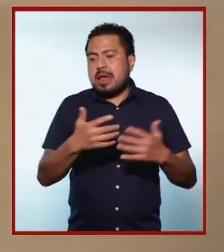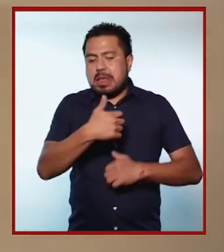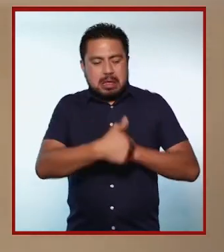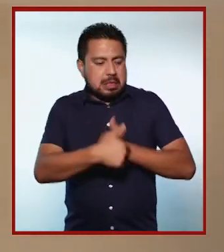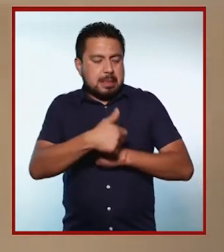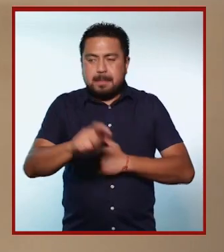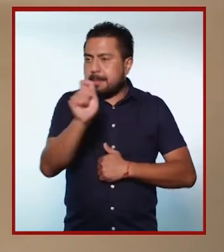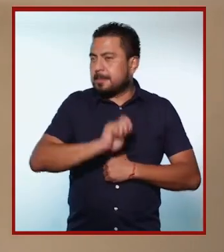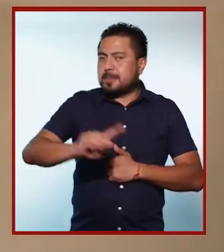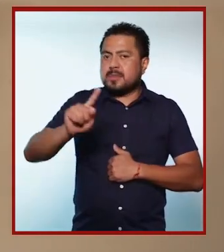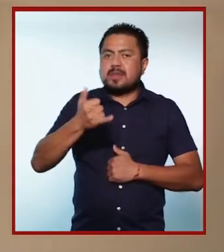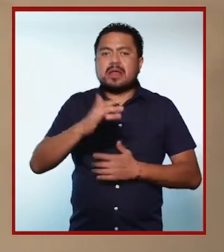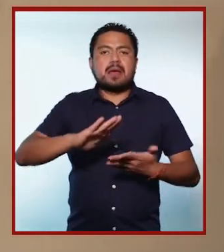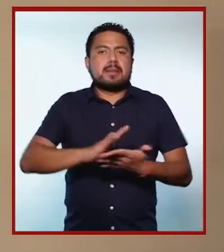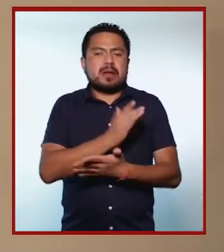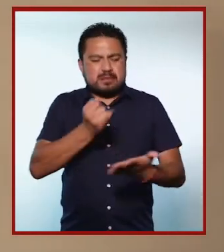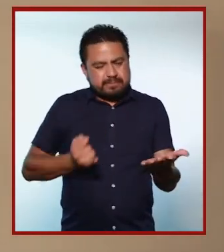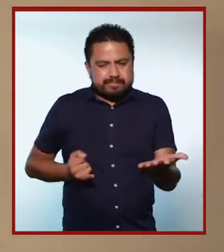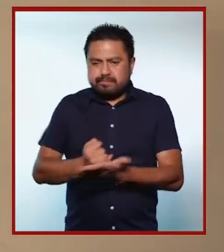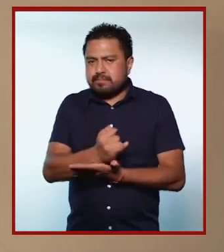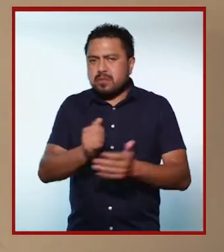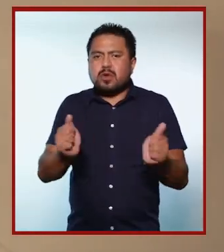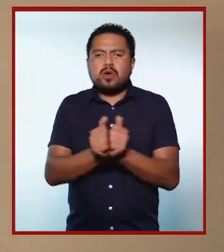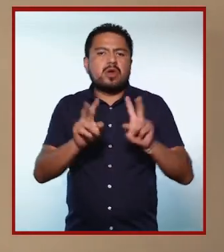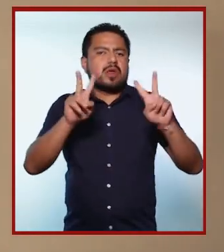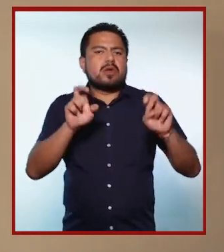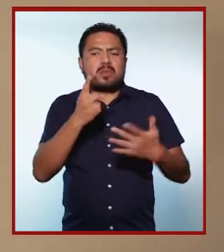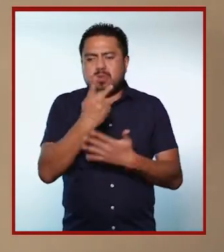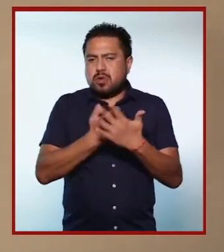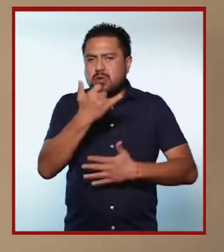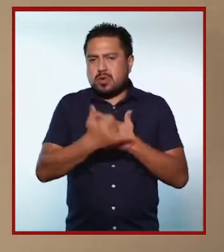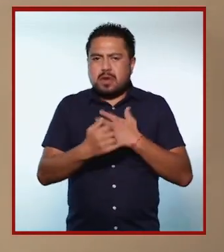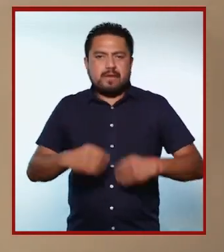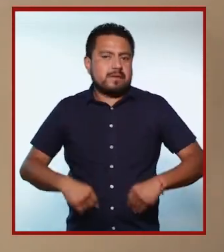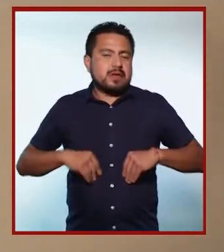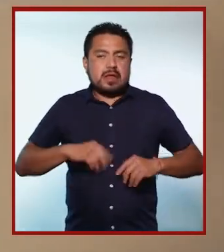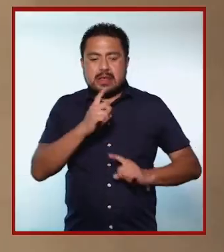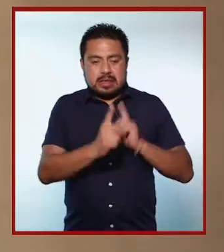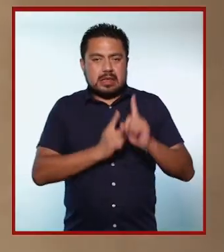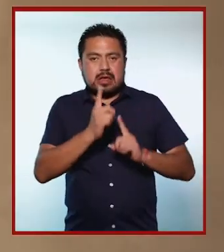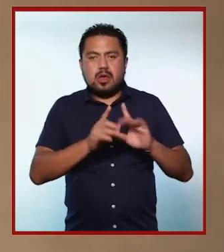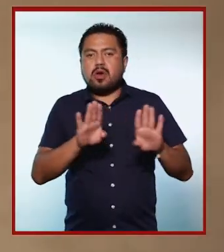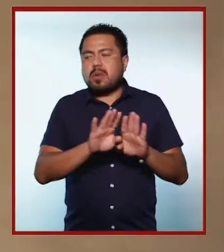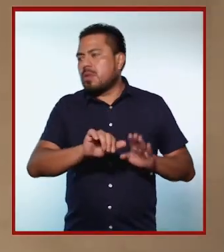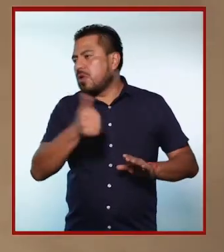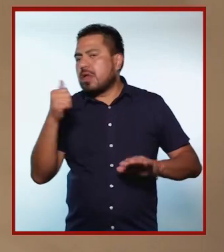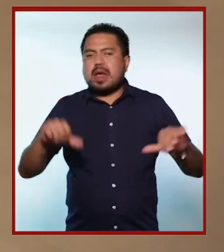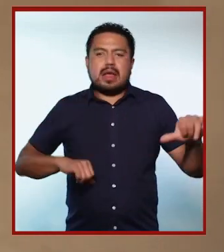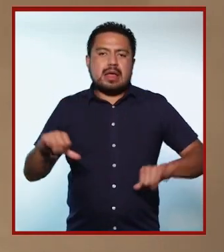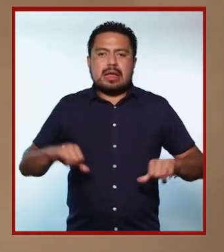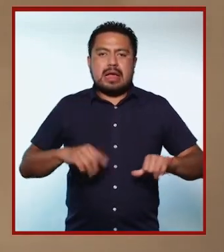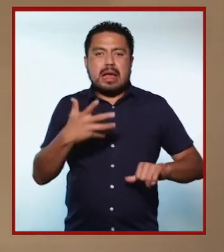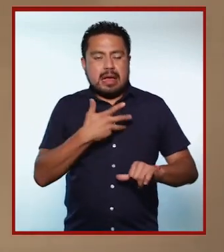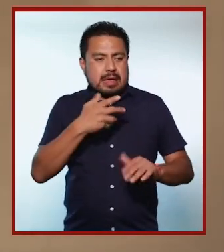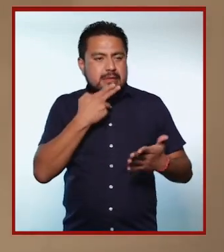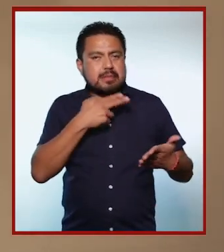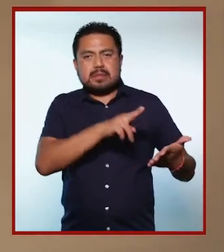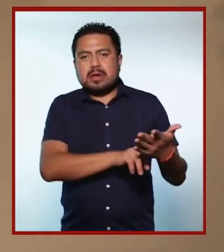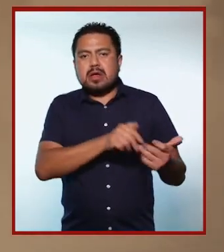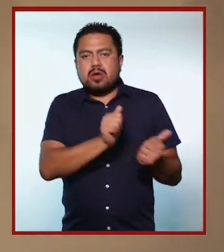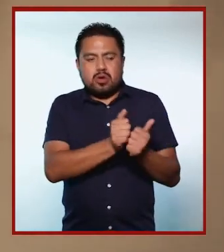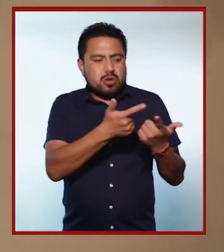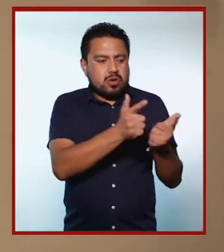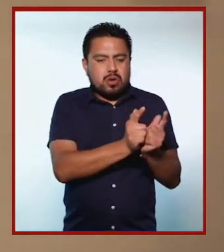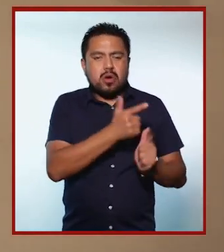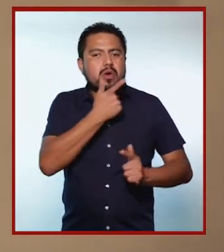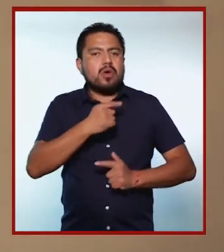realizar una carrera profesional y tomar decisiones acerca de sus proyectos de vida. En el deporte, como en otras actividades, existen